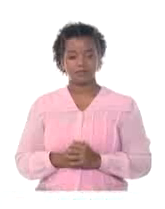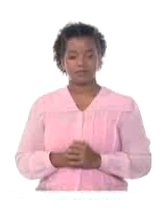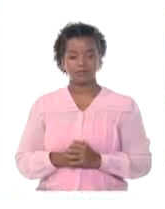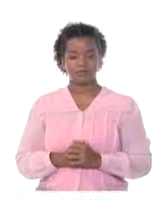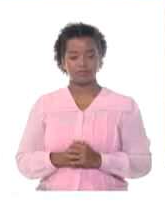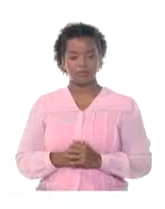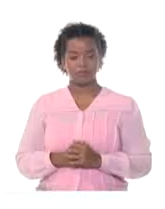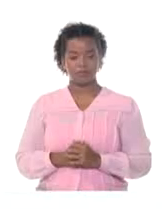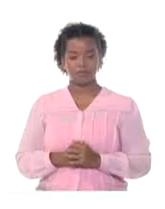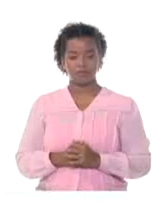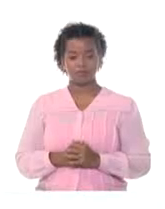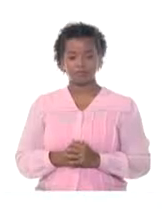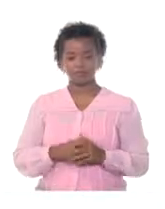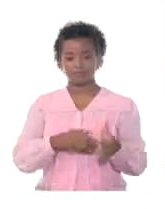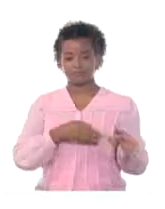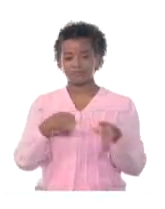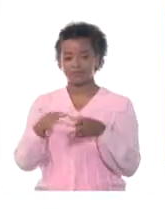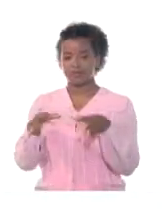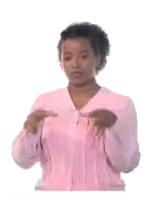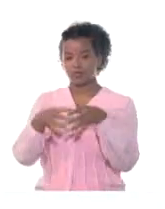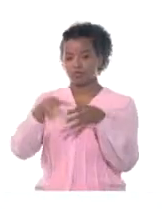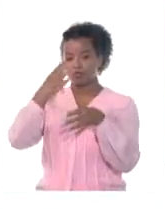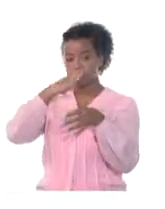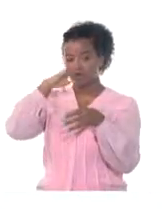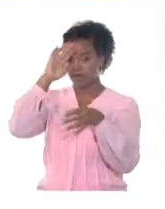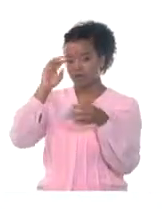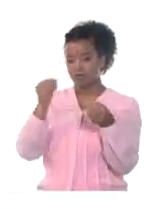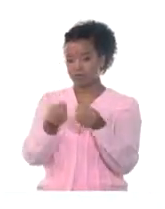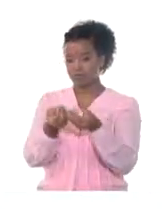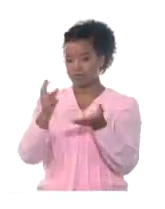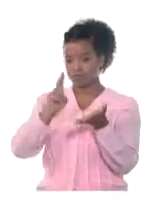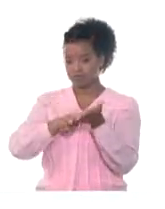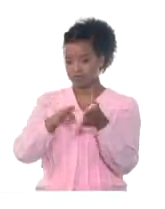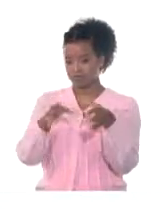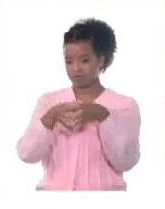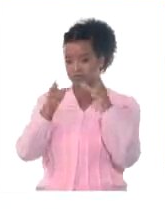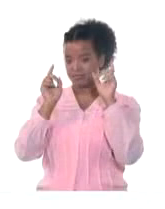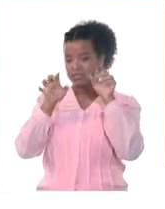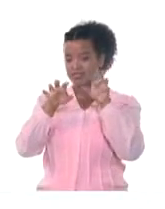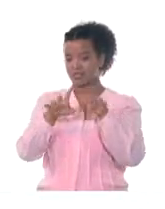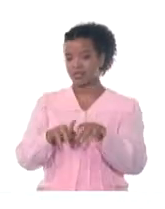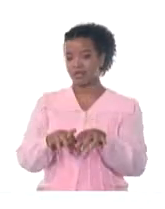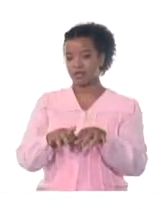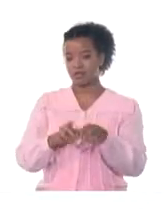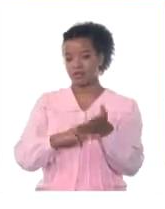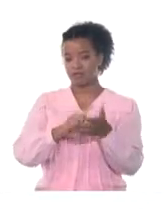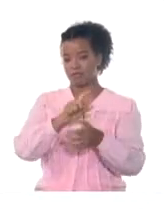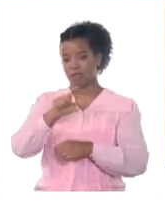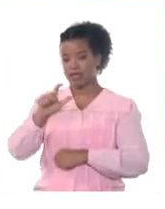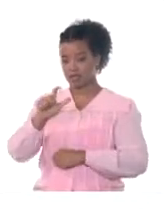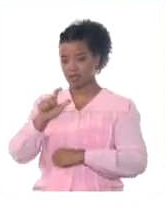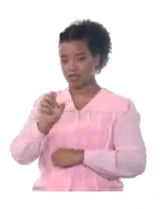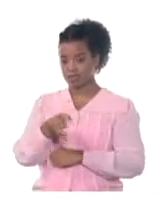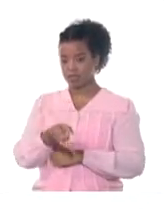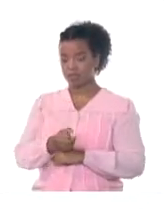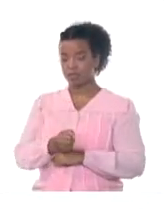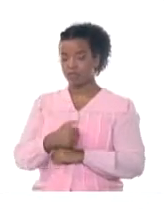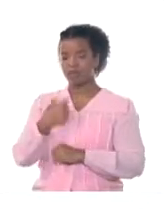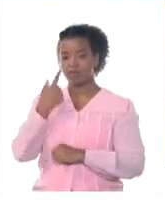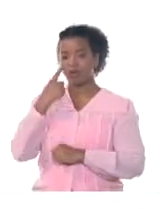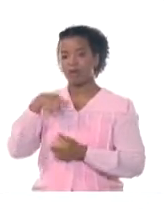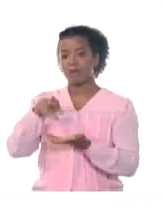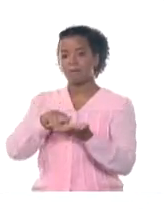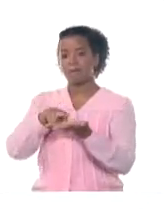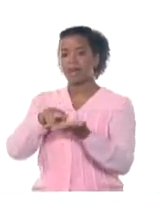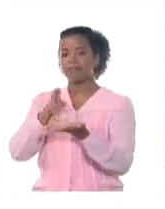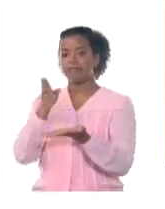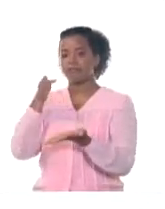Y una delegación cubana encabezada por el miembro del buro político y secretario de organización del Comité Central del Partido, Roberto Morales Ojeda, llegó este martes